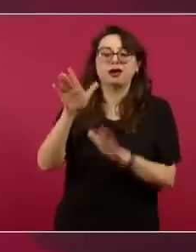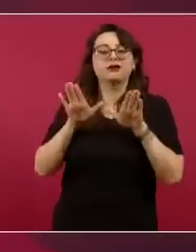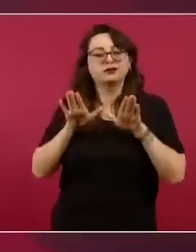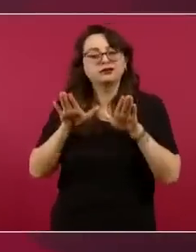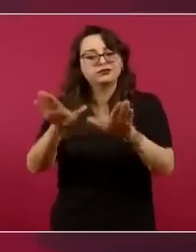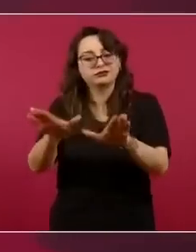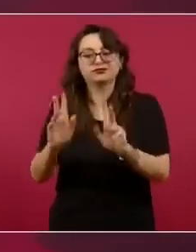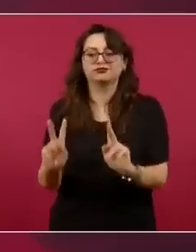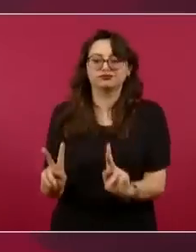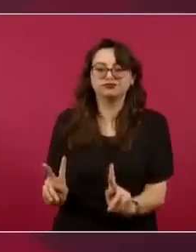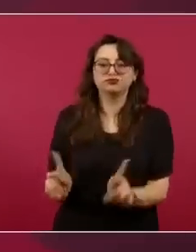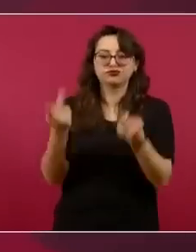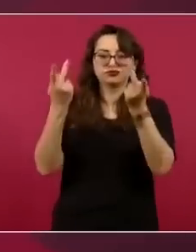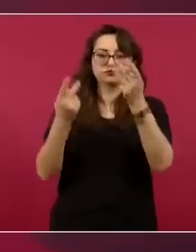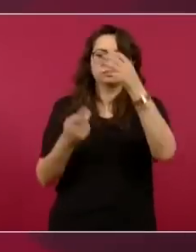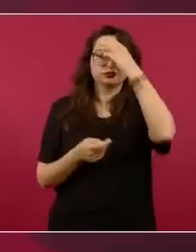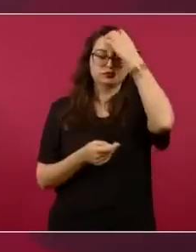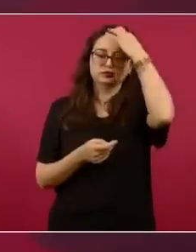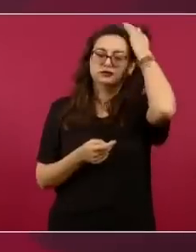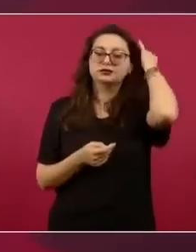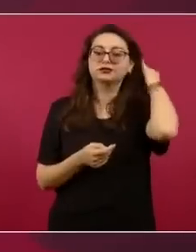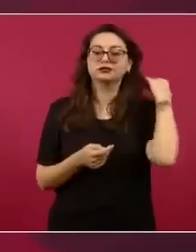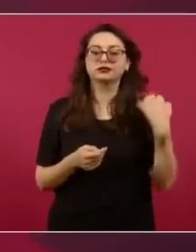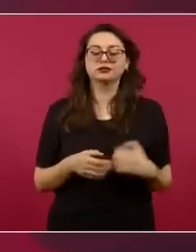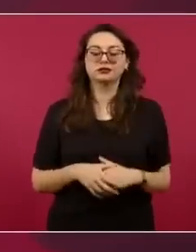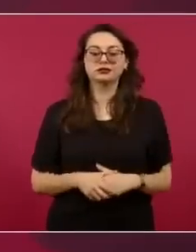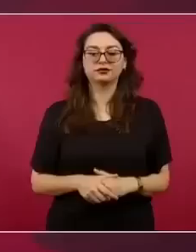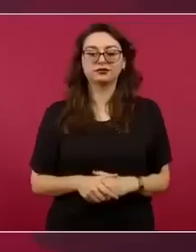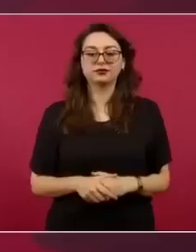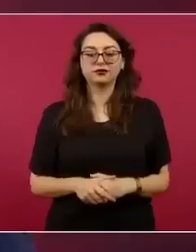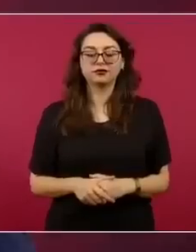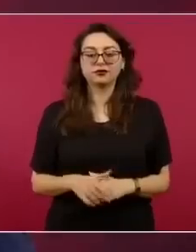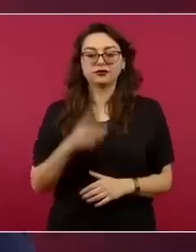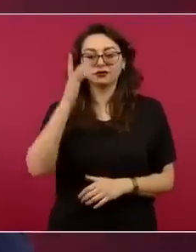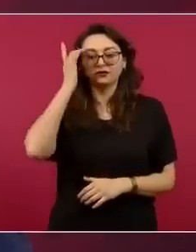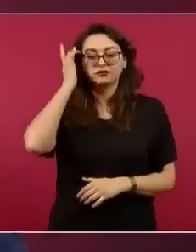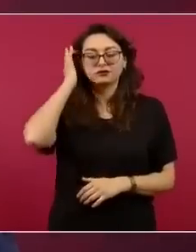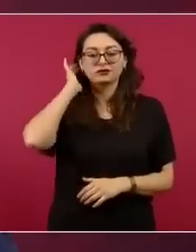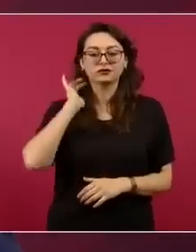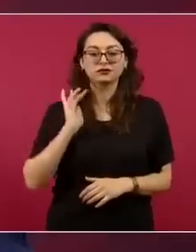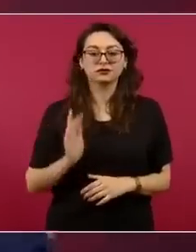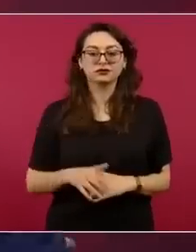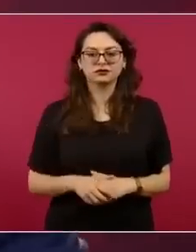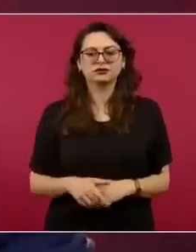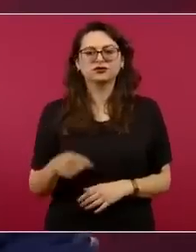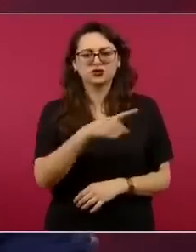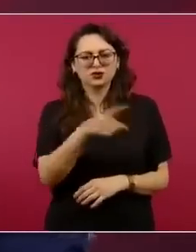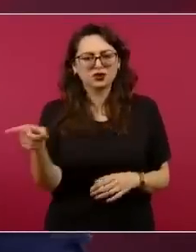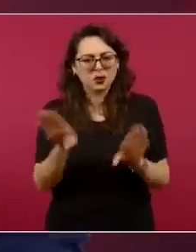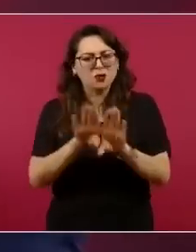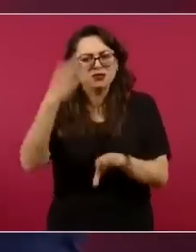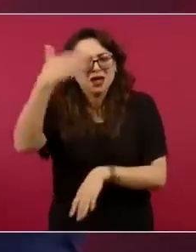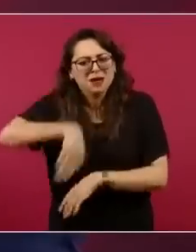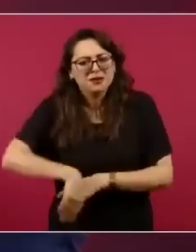Estamos viendo todo este asunto, no sé, ¿cómo se enteraron ustedes?